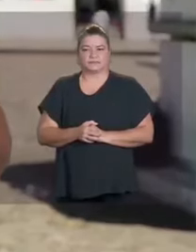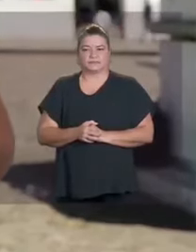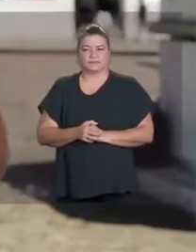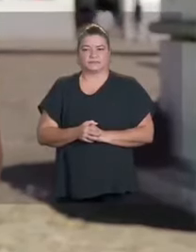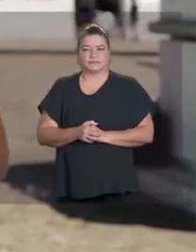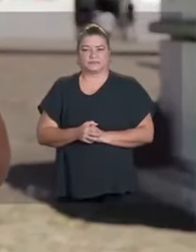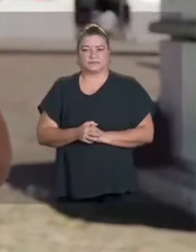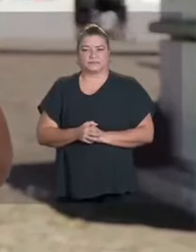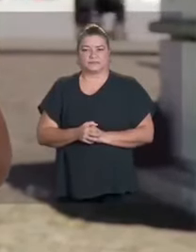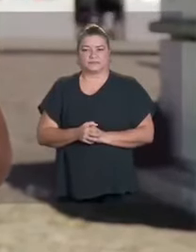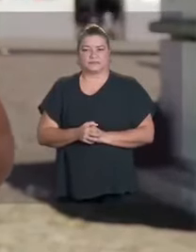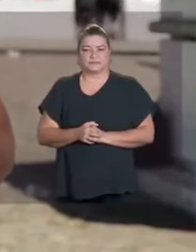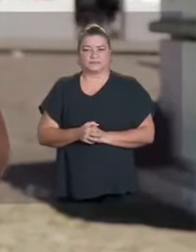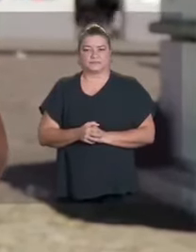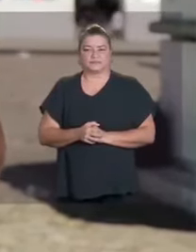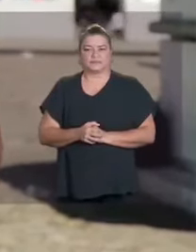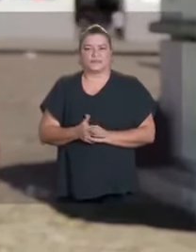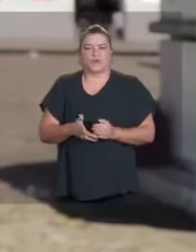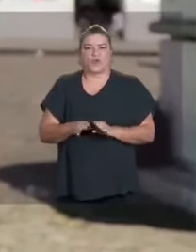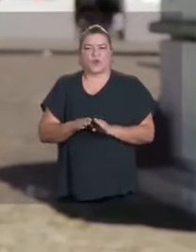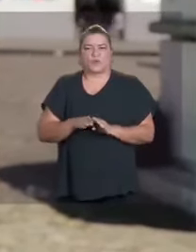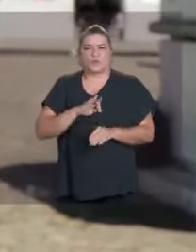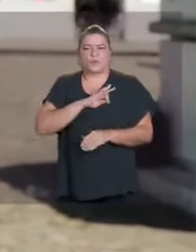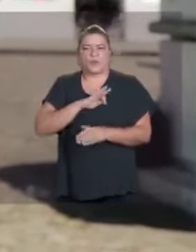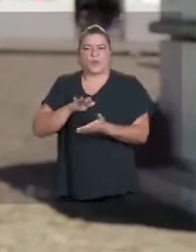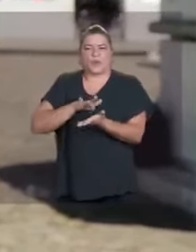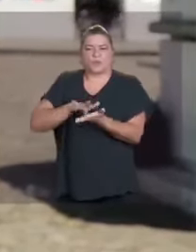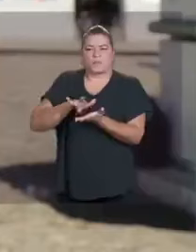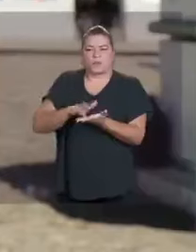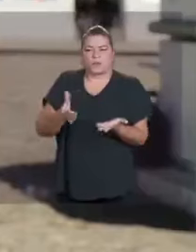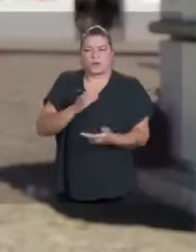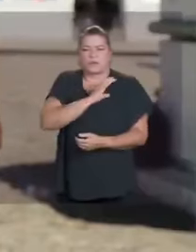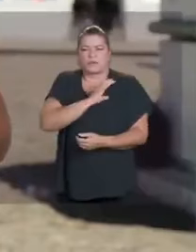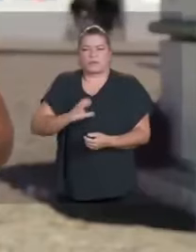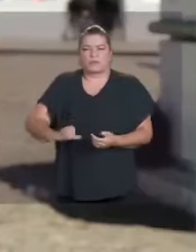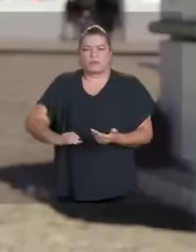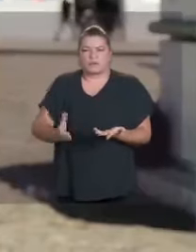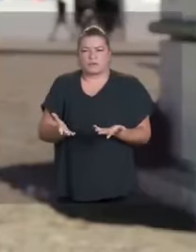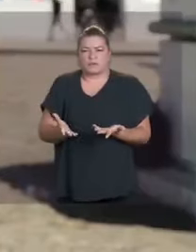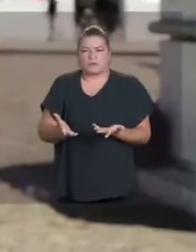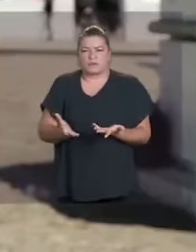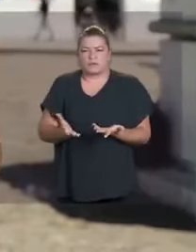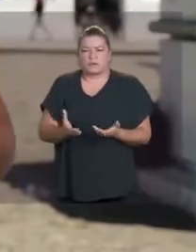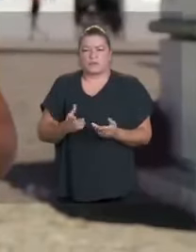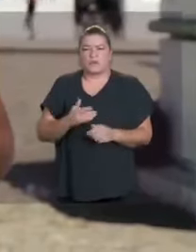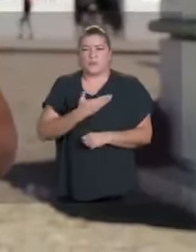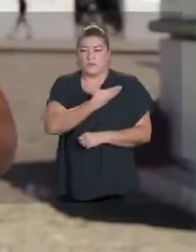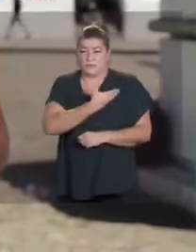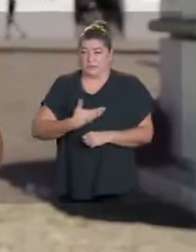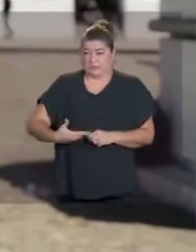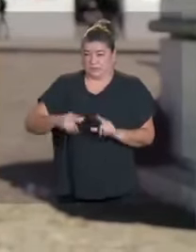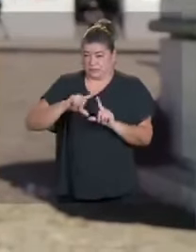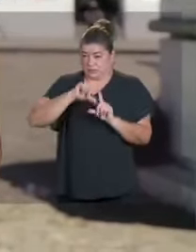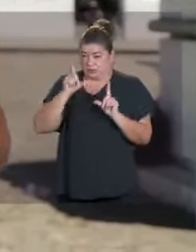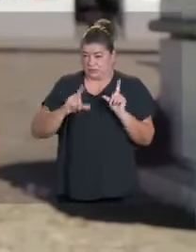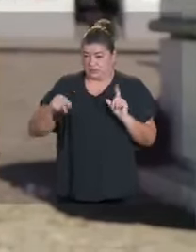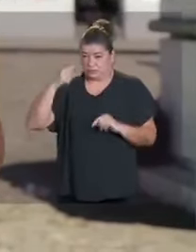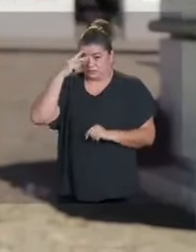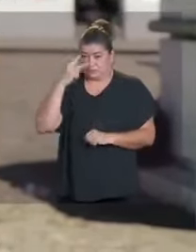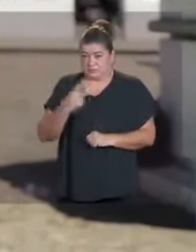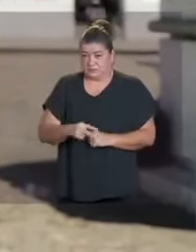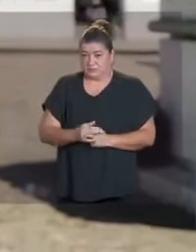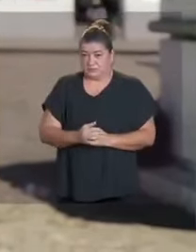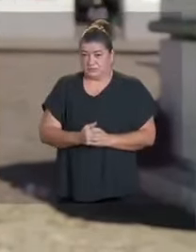Chamula. Yo soy el presidente de la República de México.